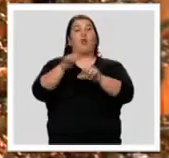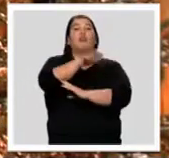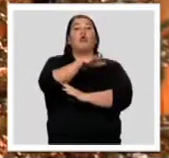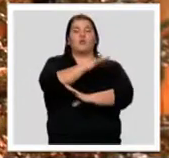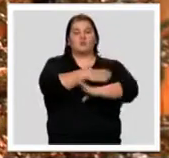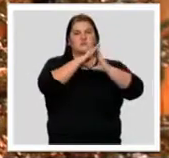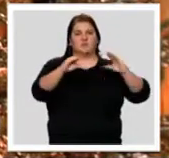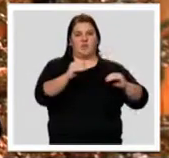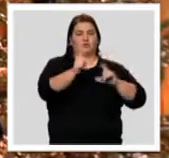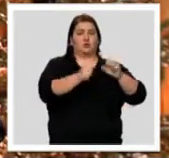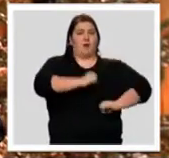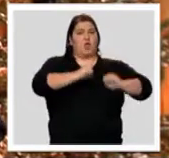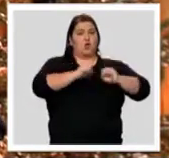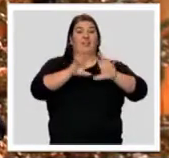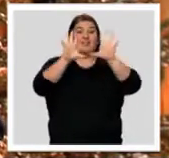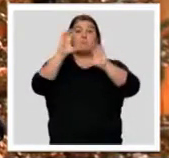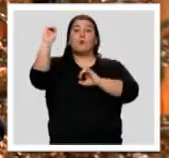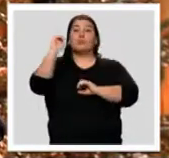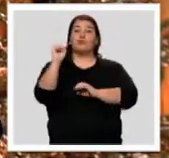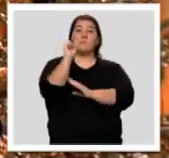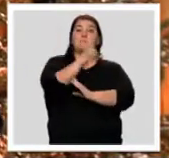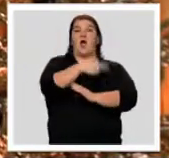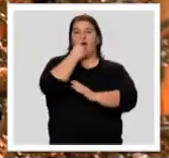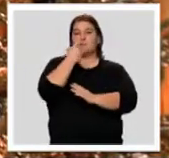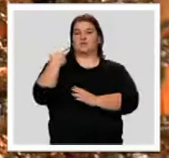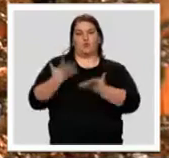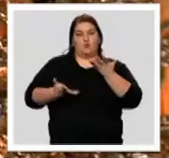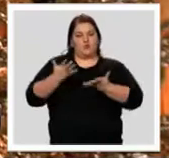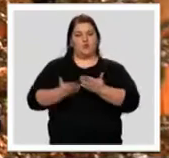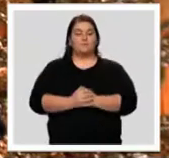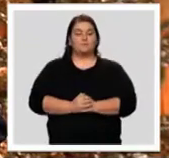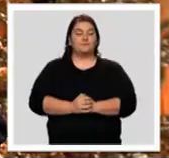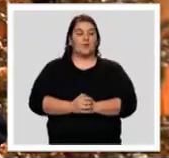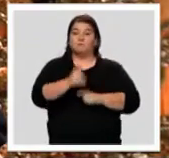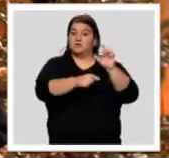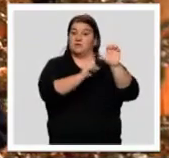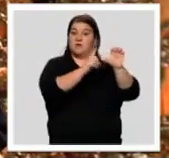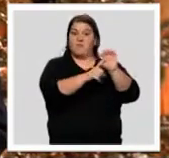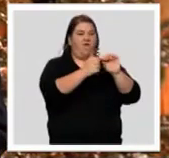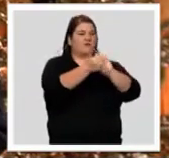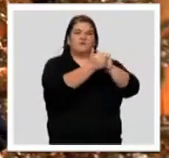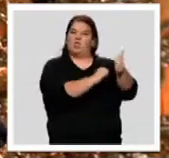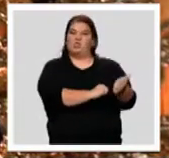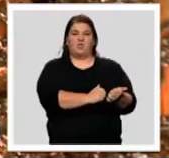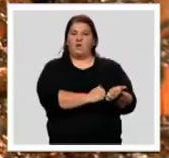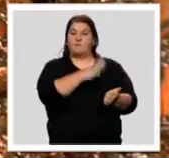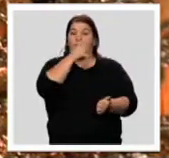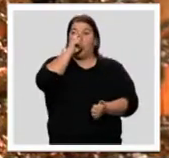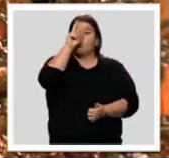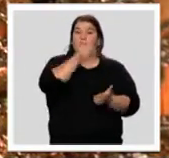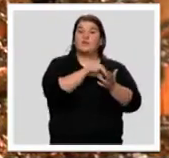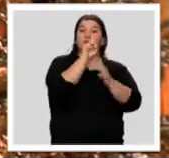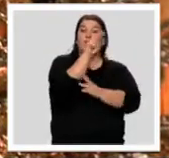Mayores, un 10% más que hace un año. Todos deberíamos tomar ejemplos de los extremeños que han decidido en